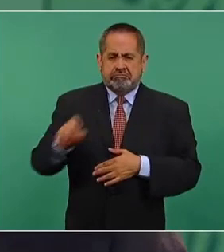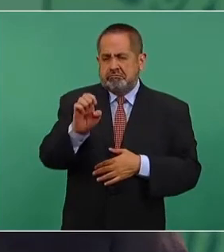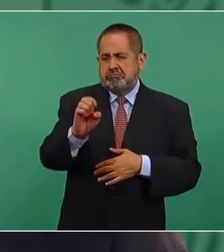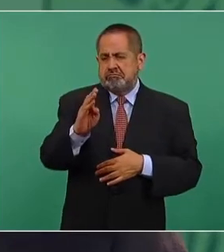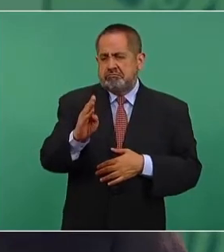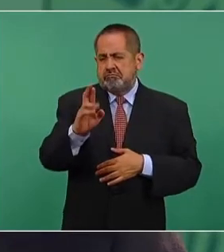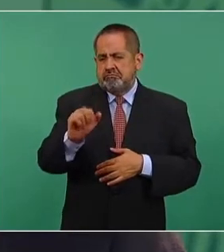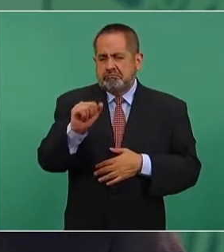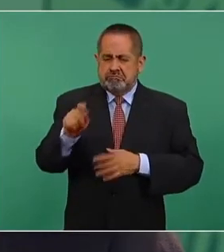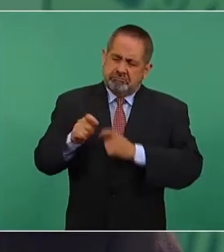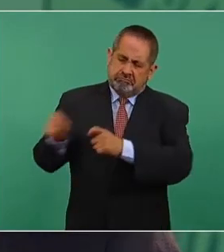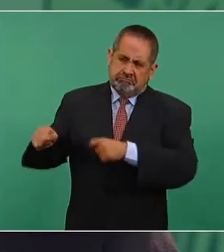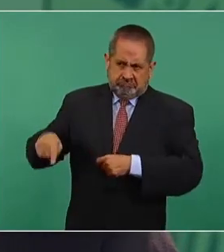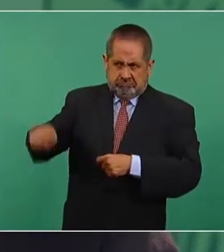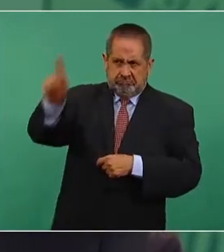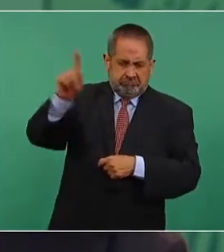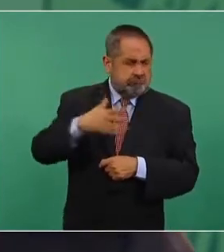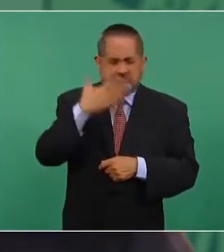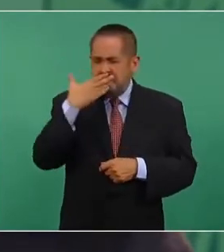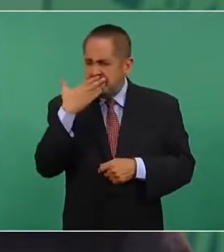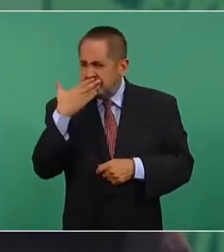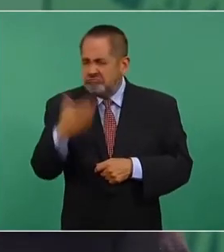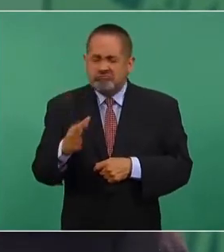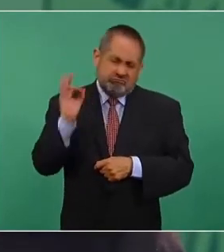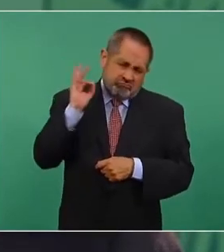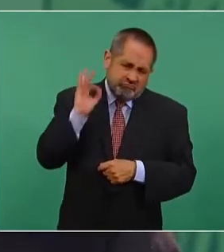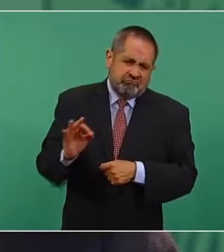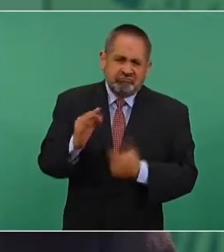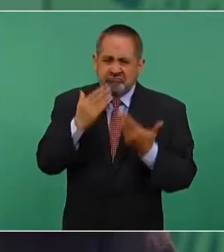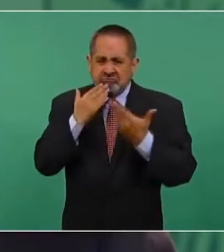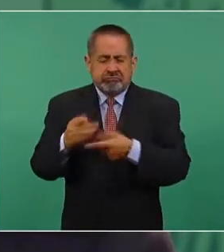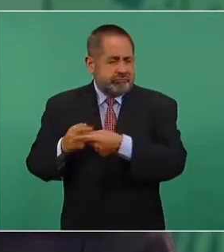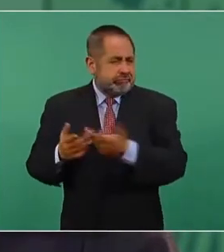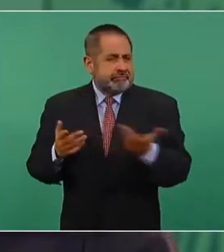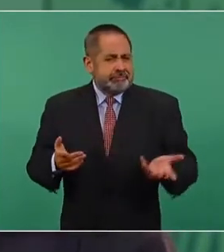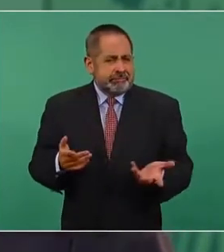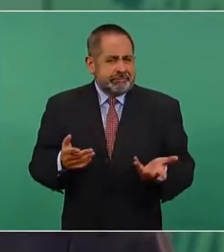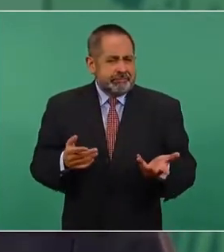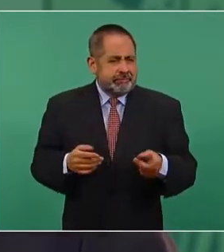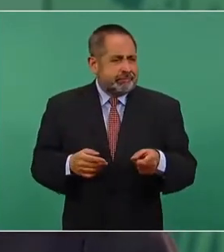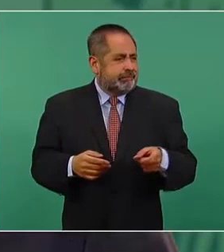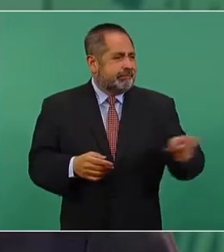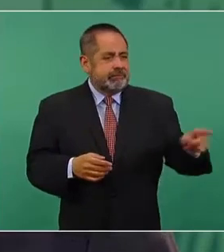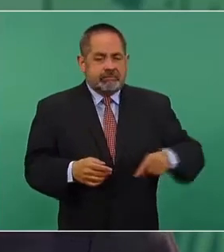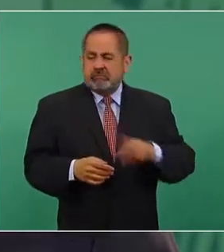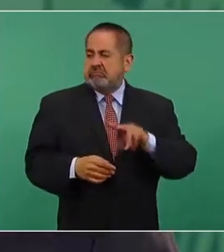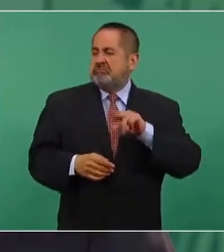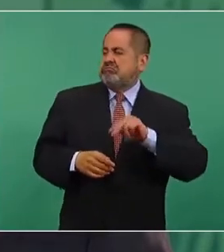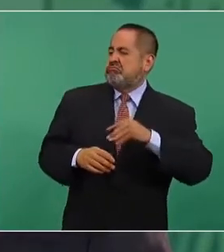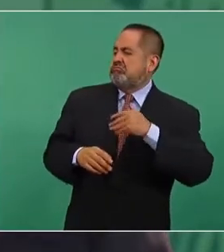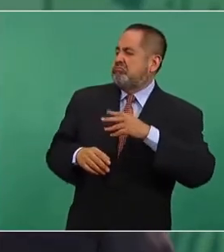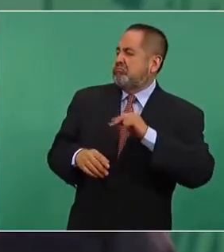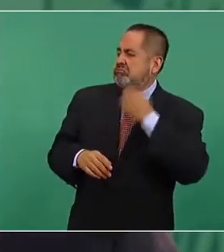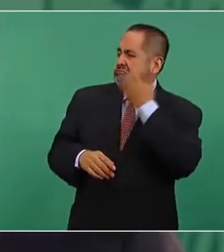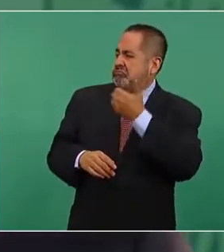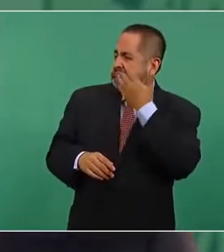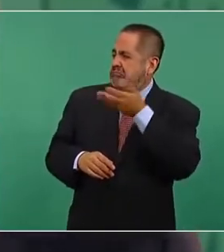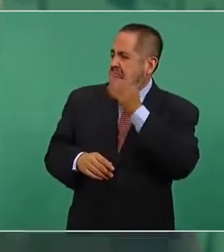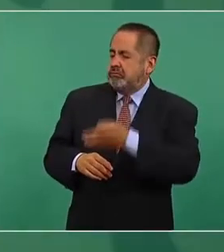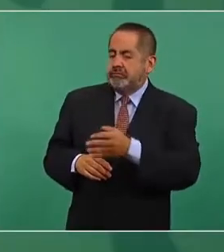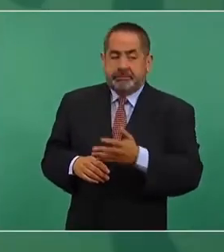y no van a reconocerlo, pero